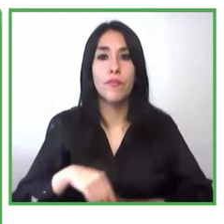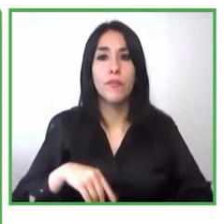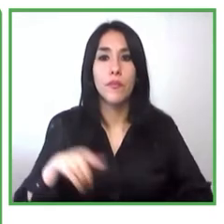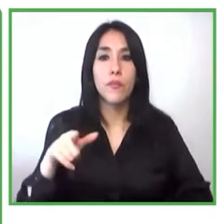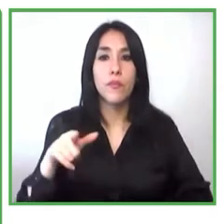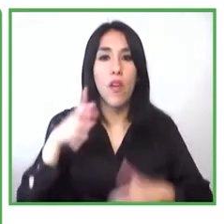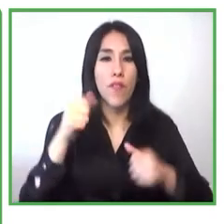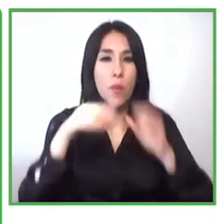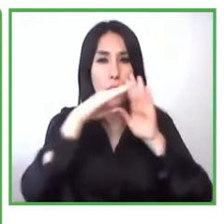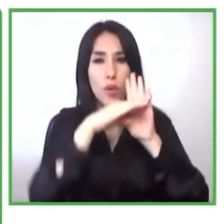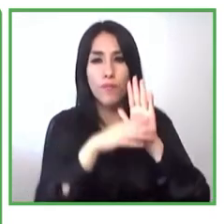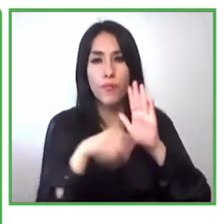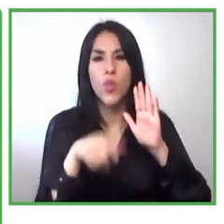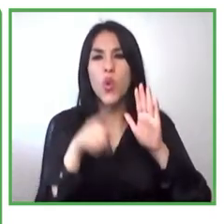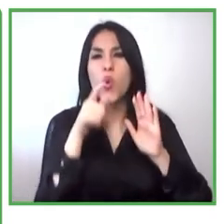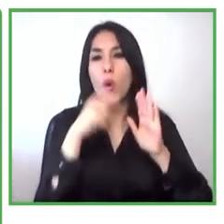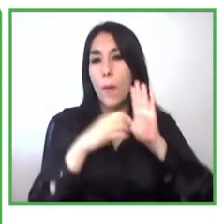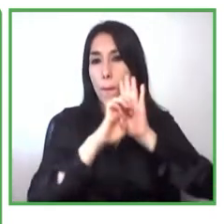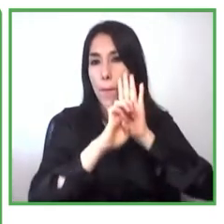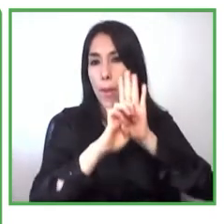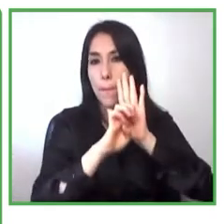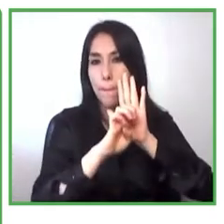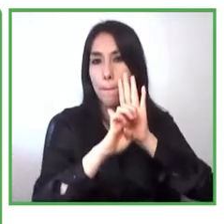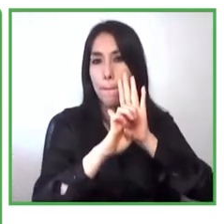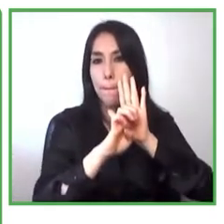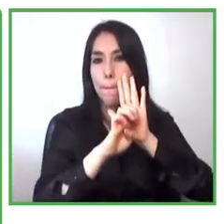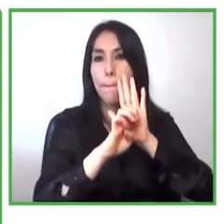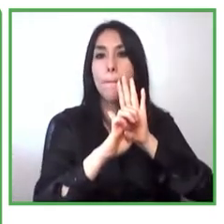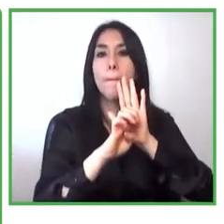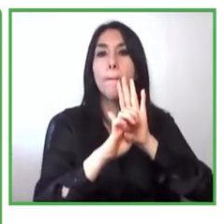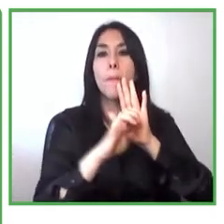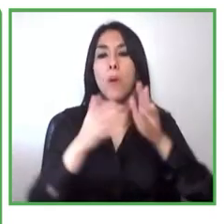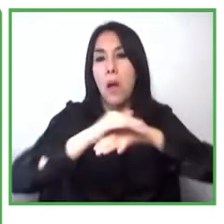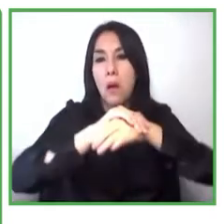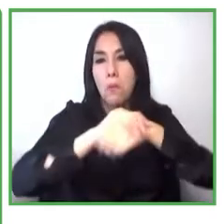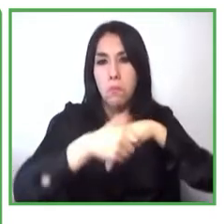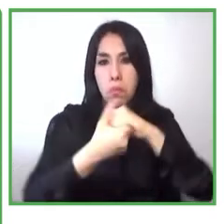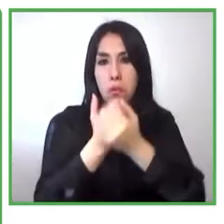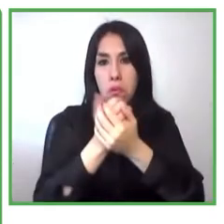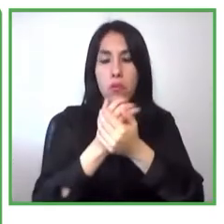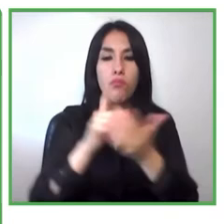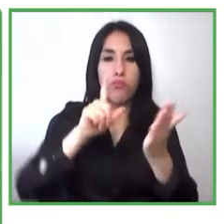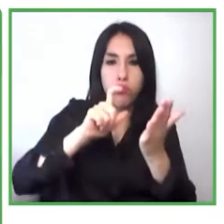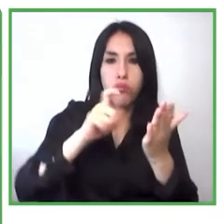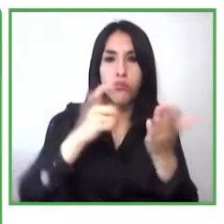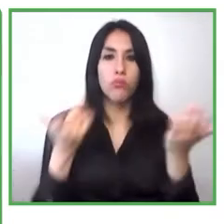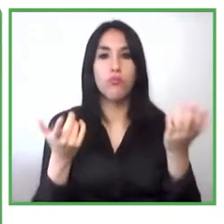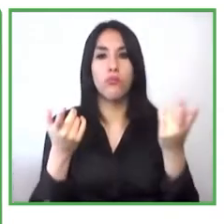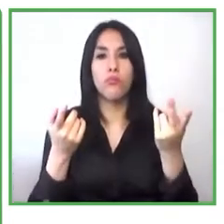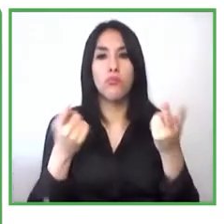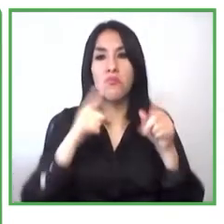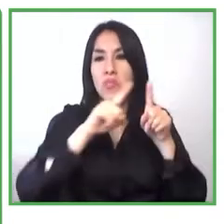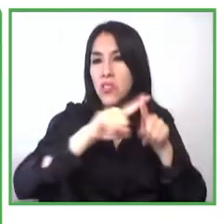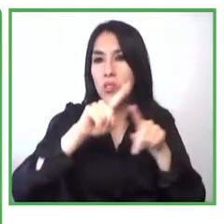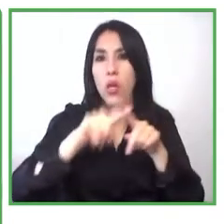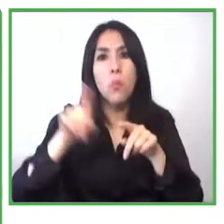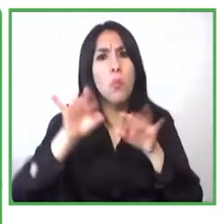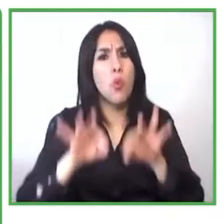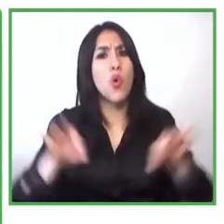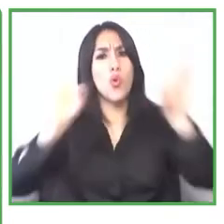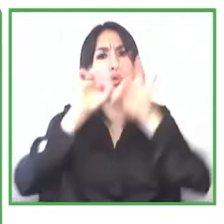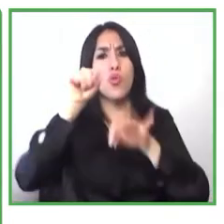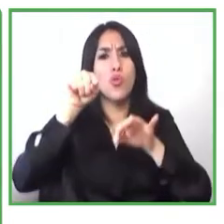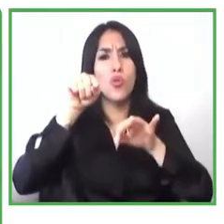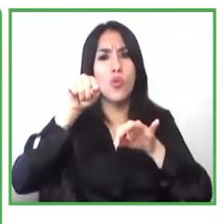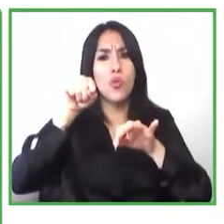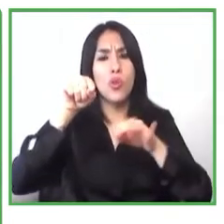antibacterial para las manos y todo este tipo de productos que incrementaron el uso a partir de la pandemia y entonces